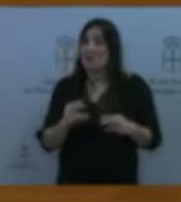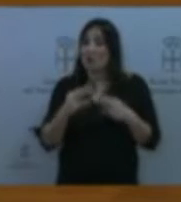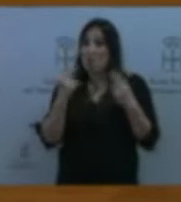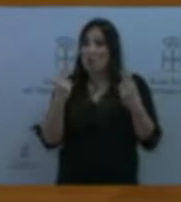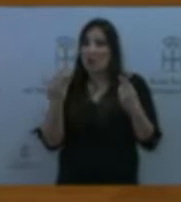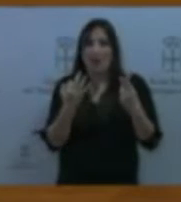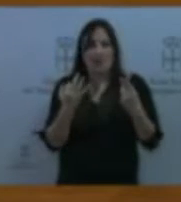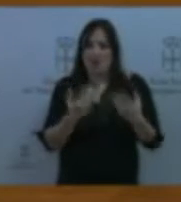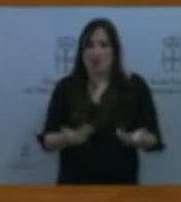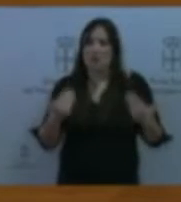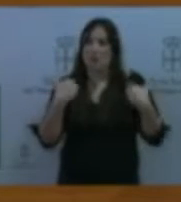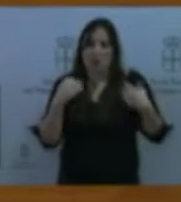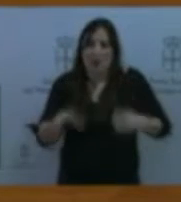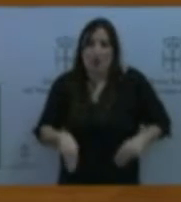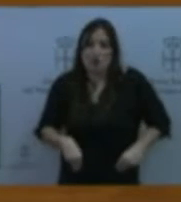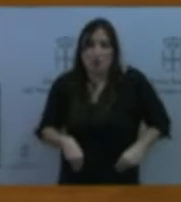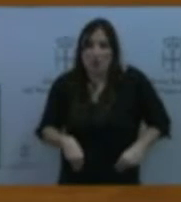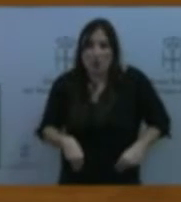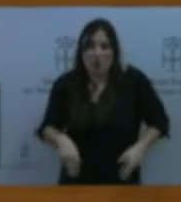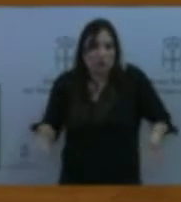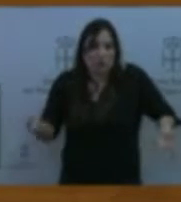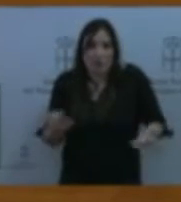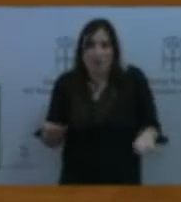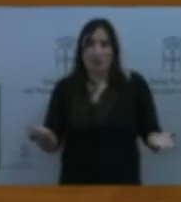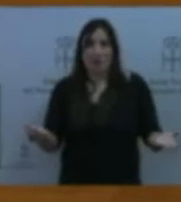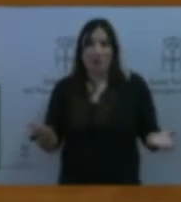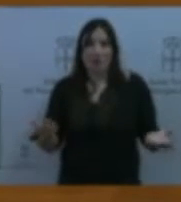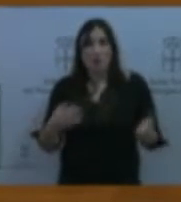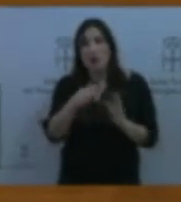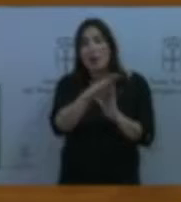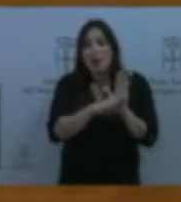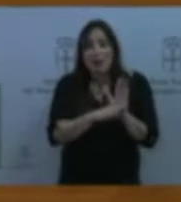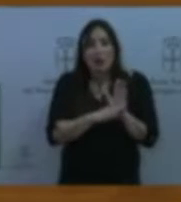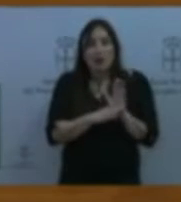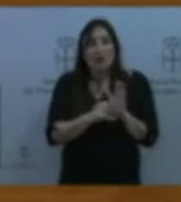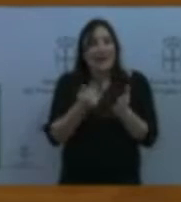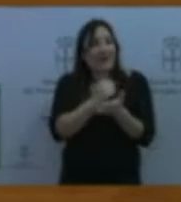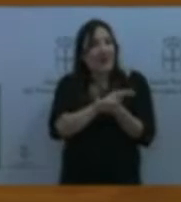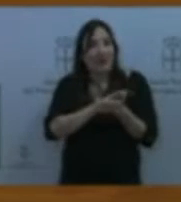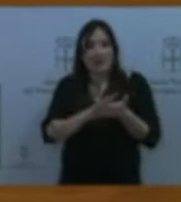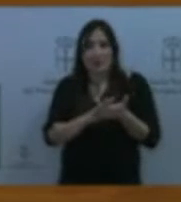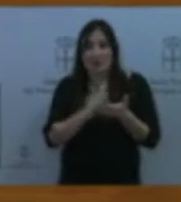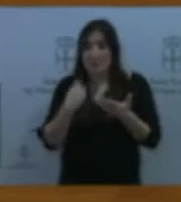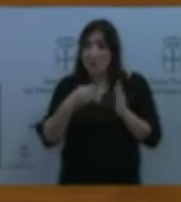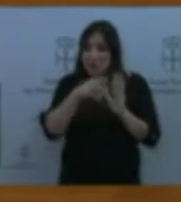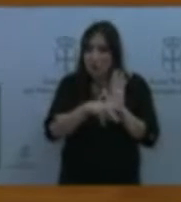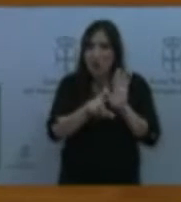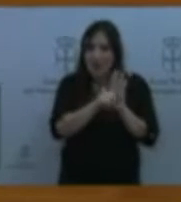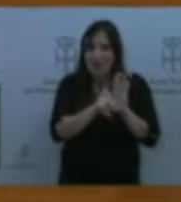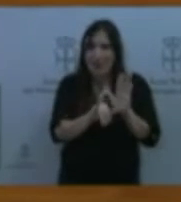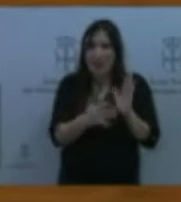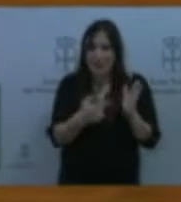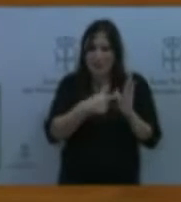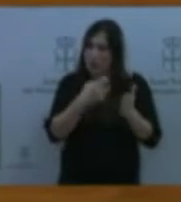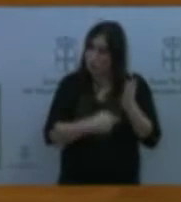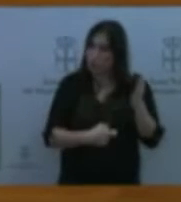todos los mecanismos garantistas que ofrece la normativa, la legislación, que son mucho más estrictos que los que ofrece